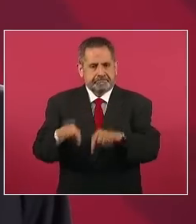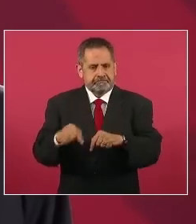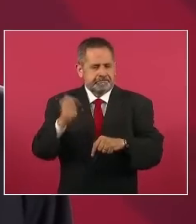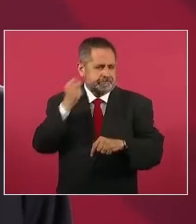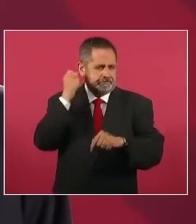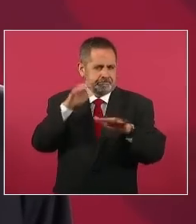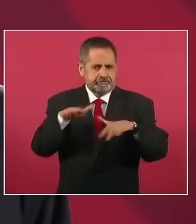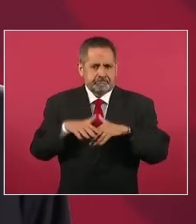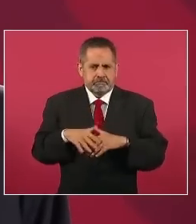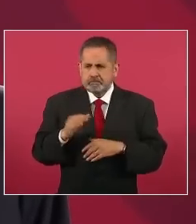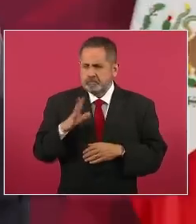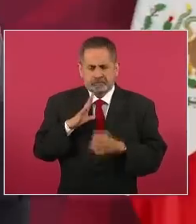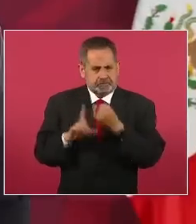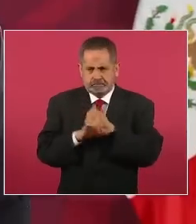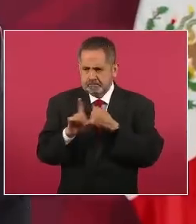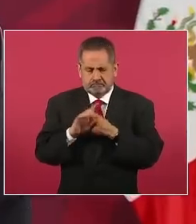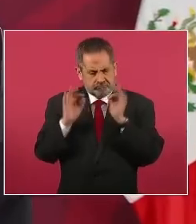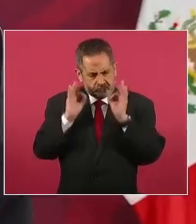porque te espiaron